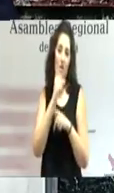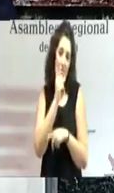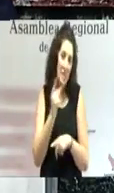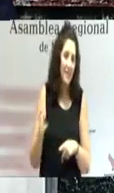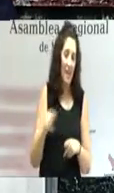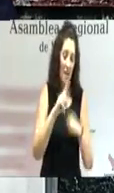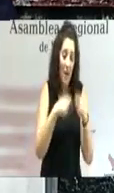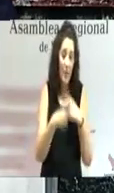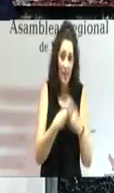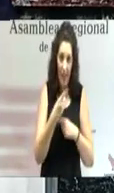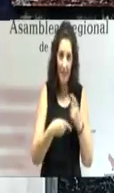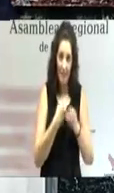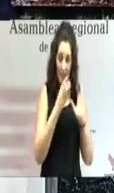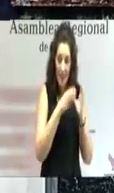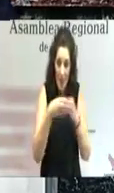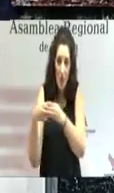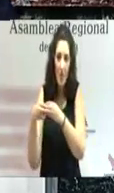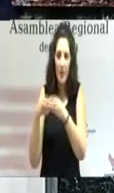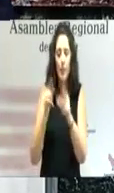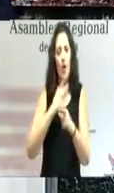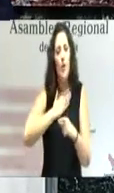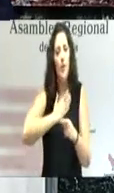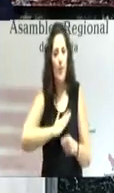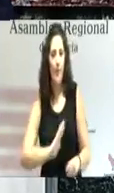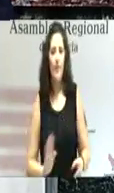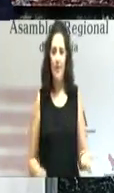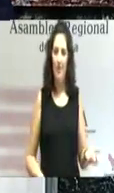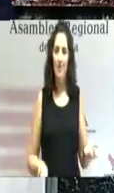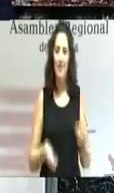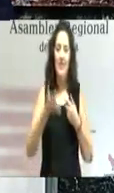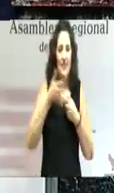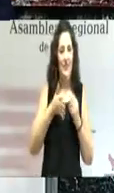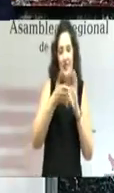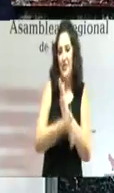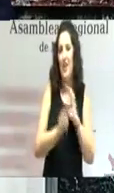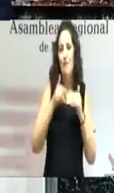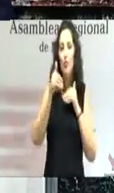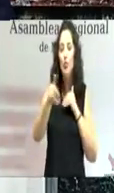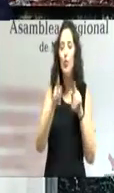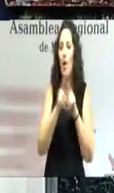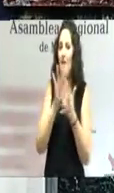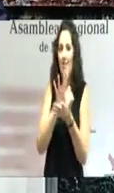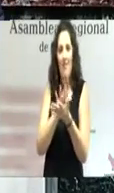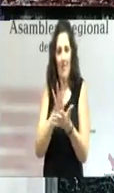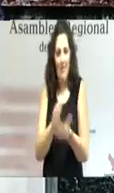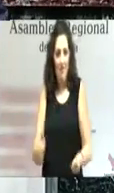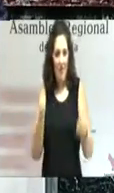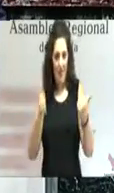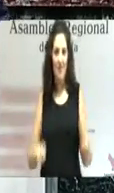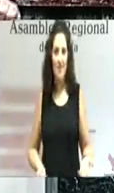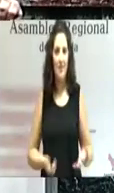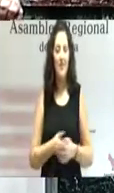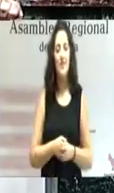respira cada día con más alivio y afronta mejor su futuro con más tranquilidad. Casi